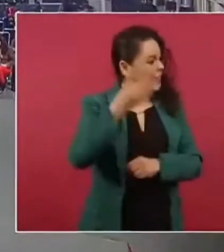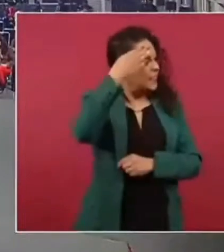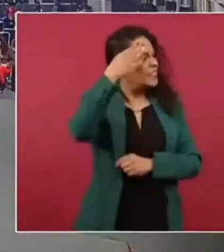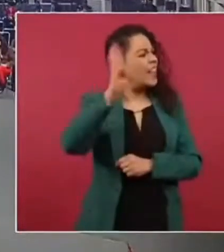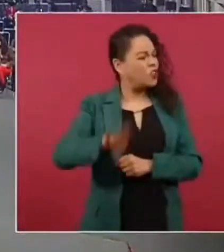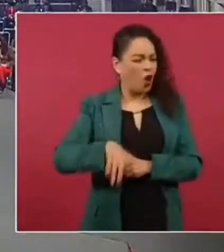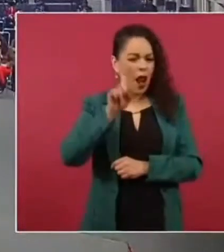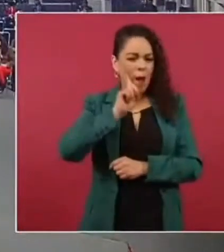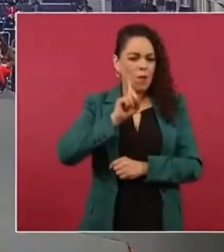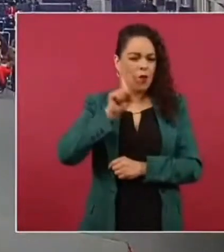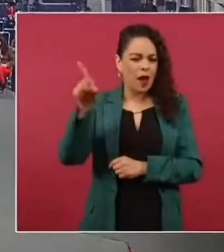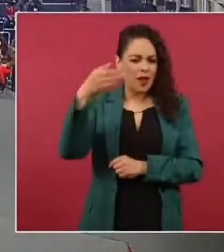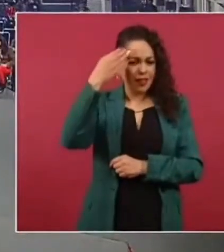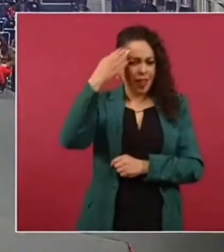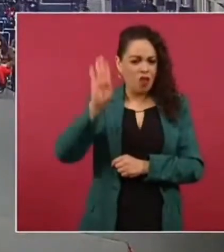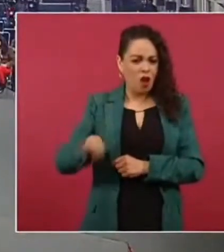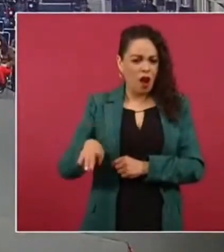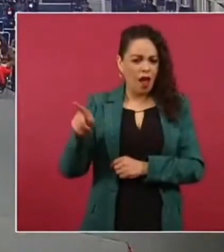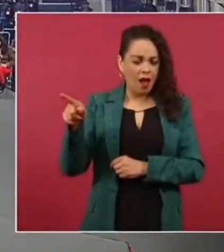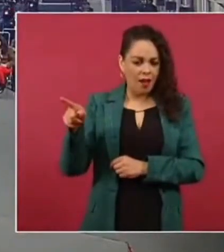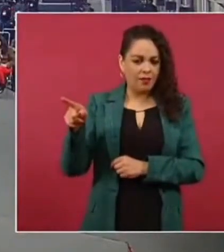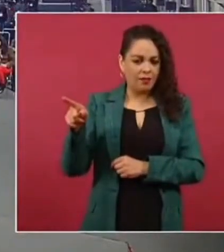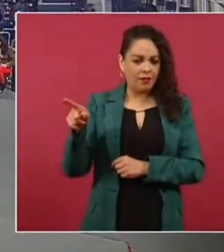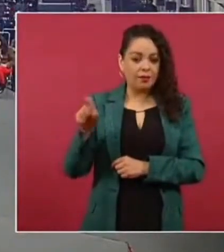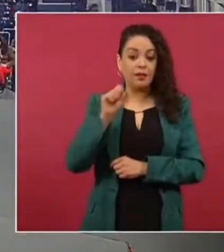porque luego me lo platicó Antonio también